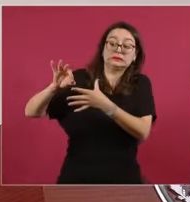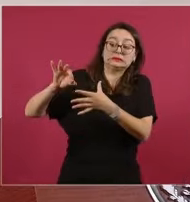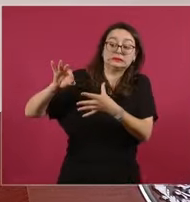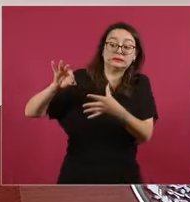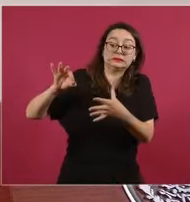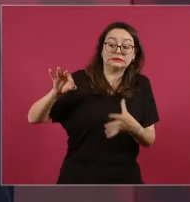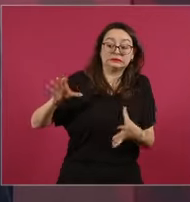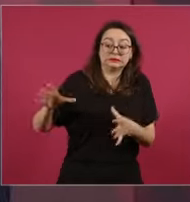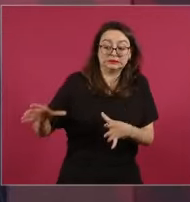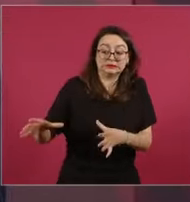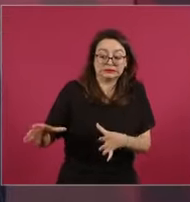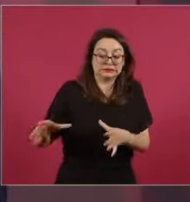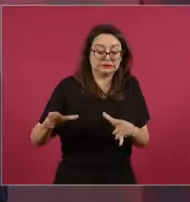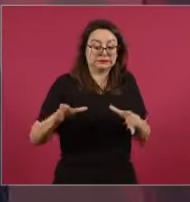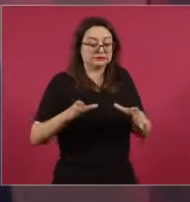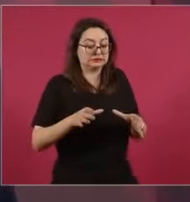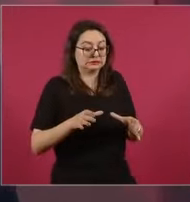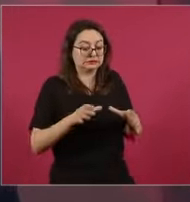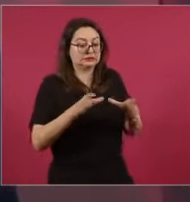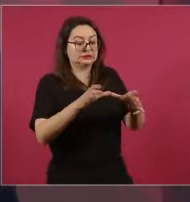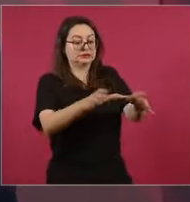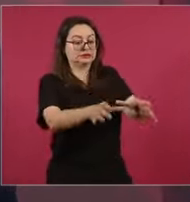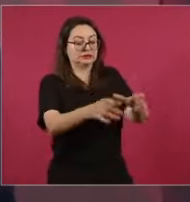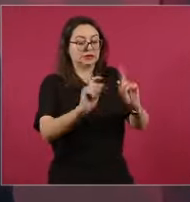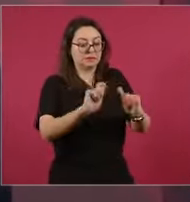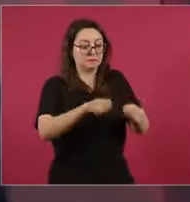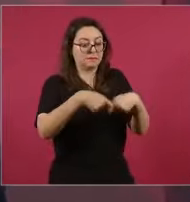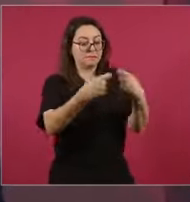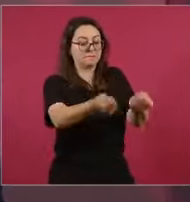públicas no estratégicas.